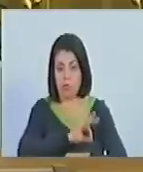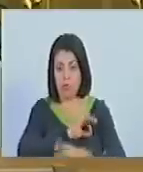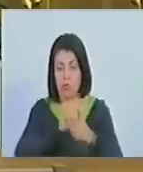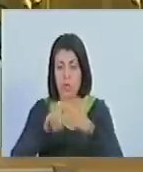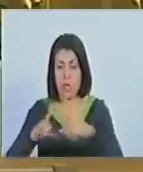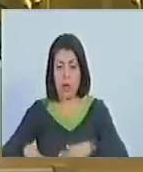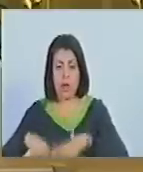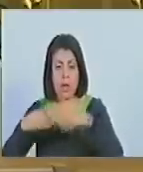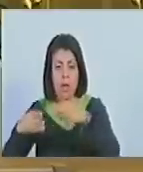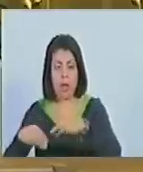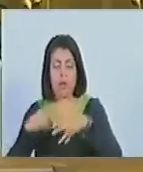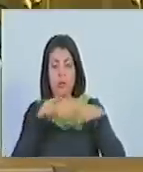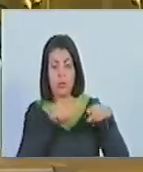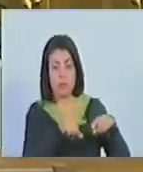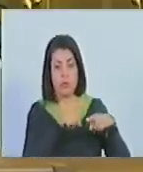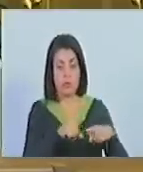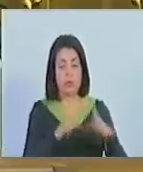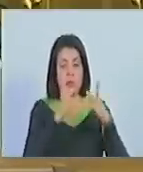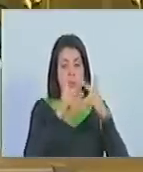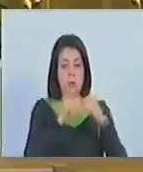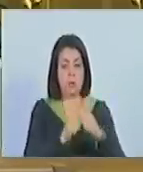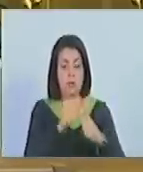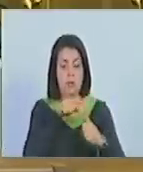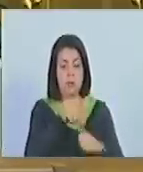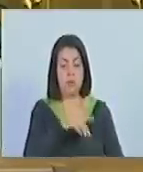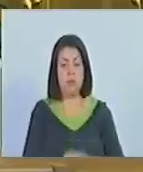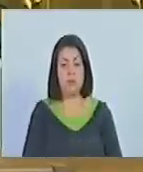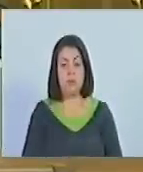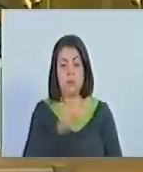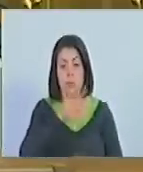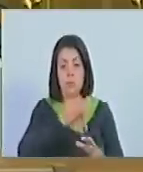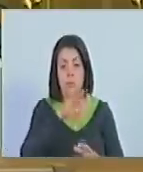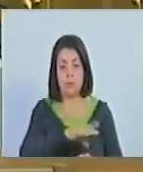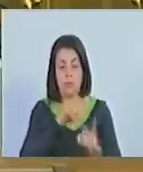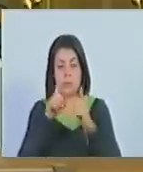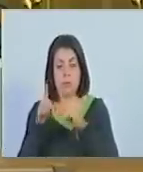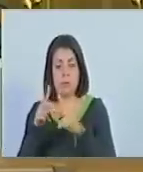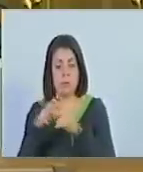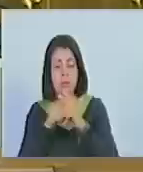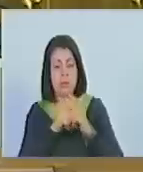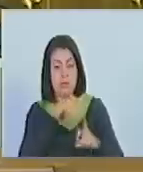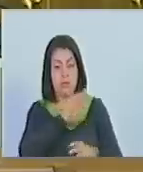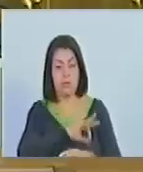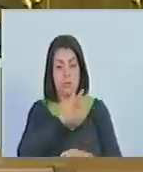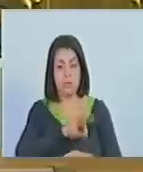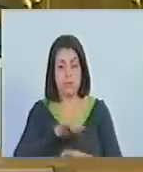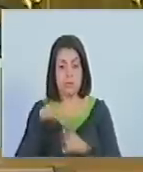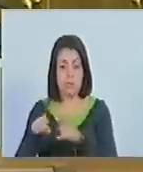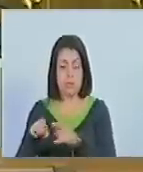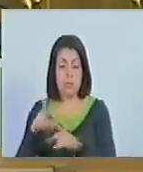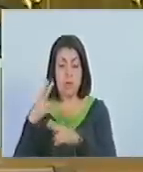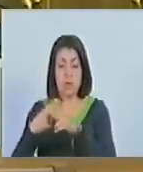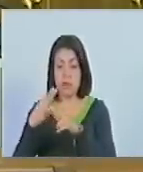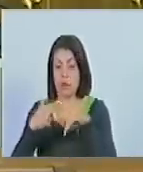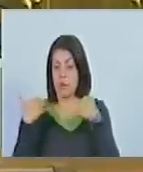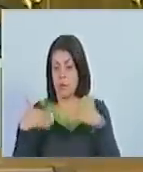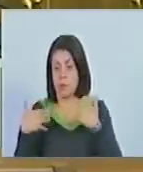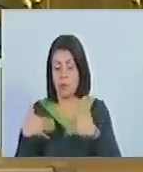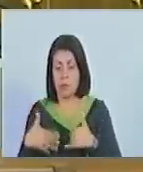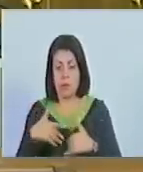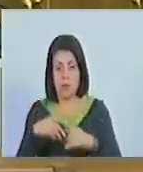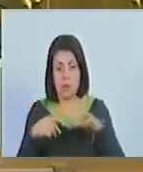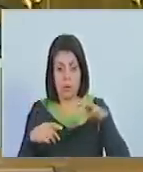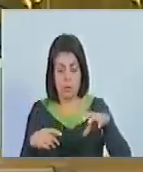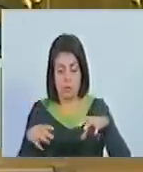gastos operativos y de administración, ahorro y crédito social y riesgo, para